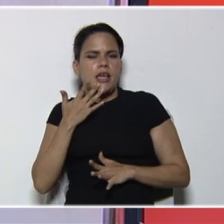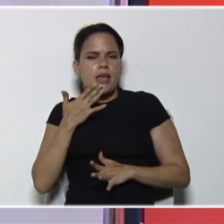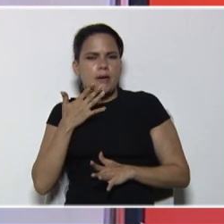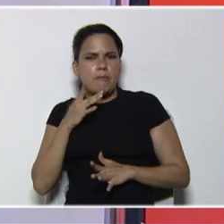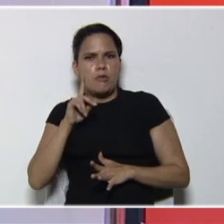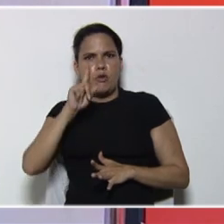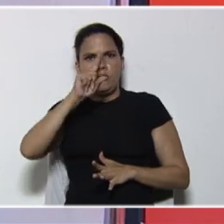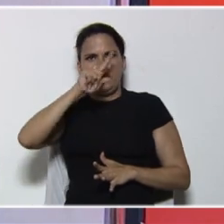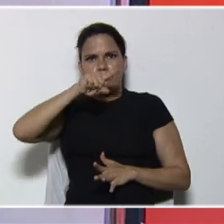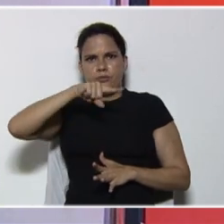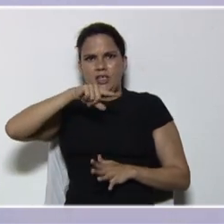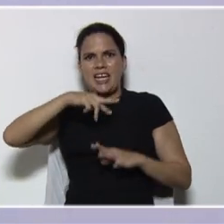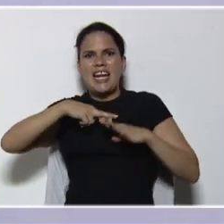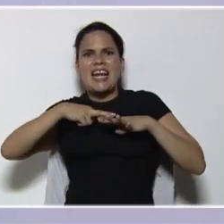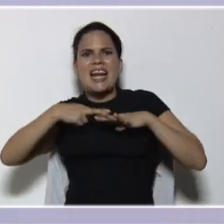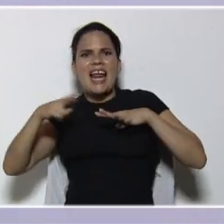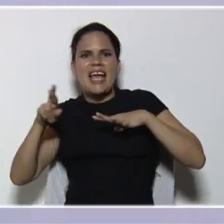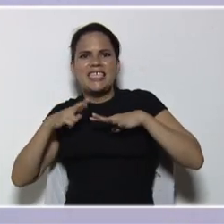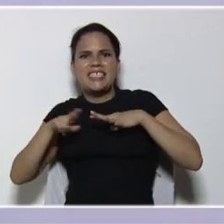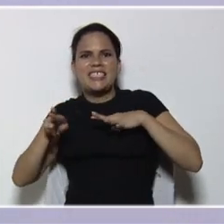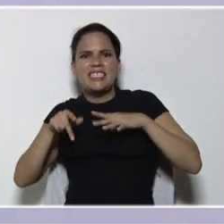utilizando el método, Baxchali,